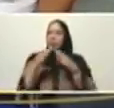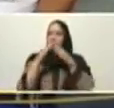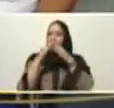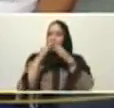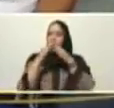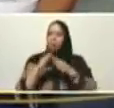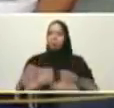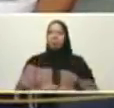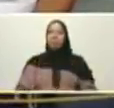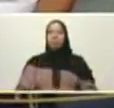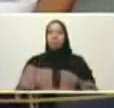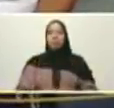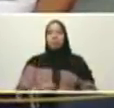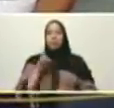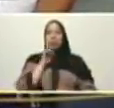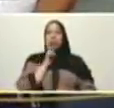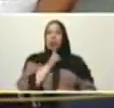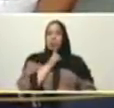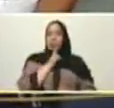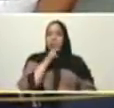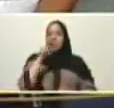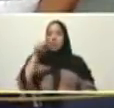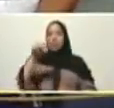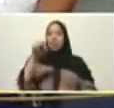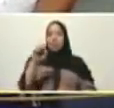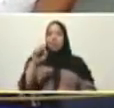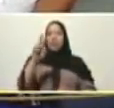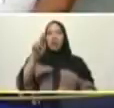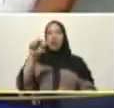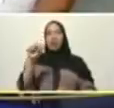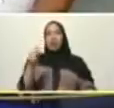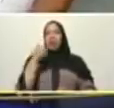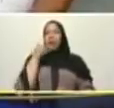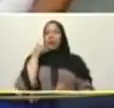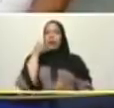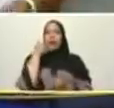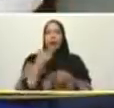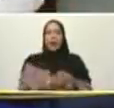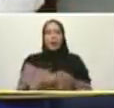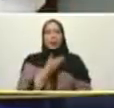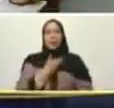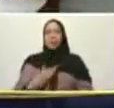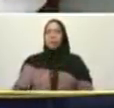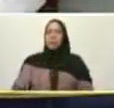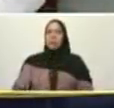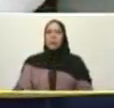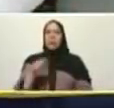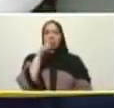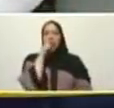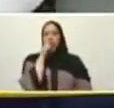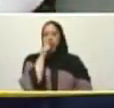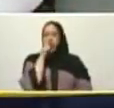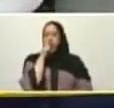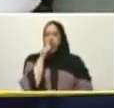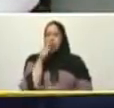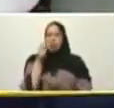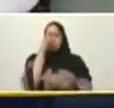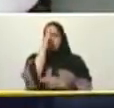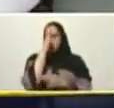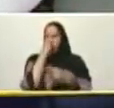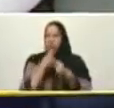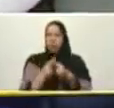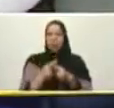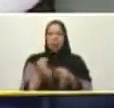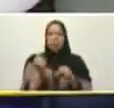presidente mi nombre es meuri andarcia agradecida para mí es una honra poder charlar